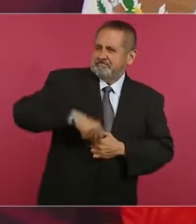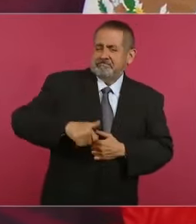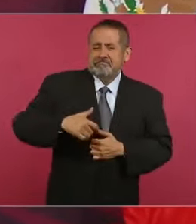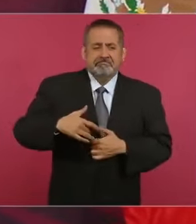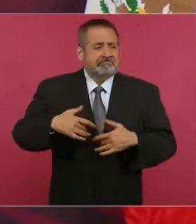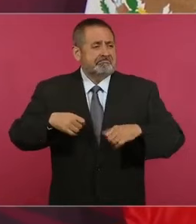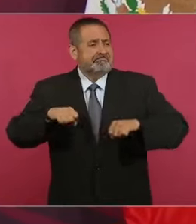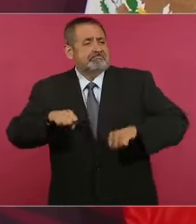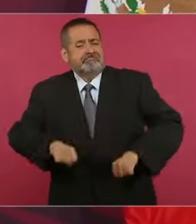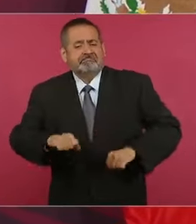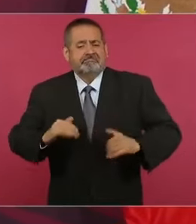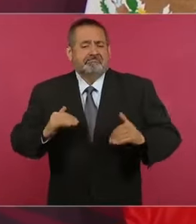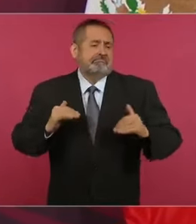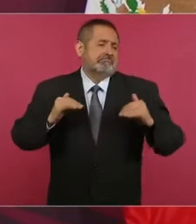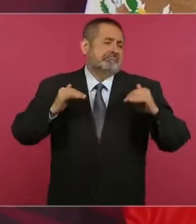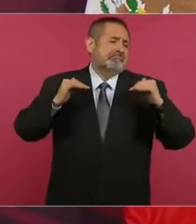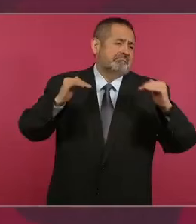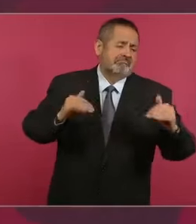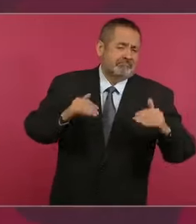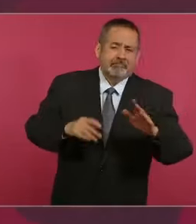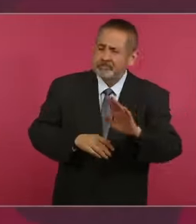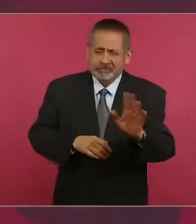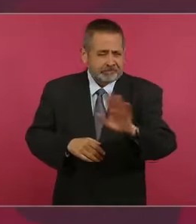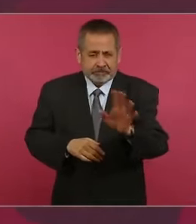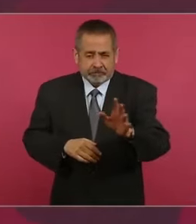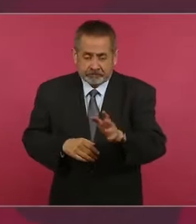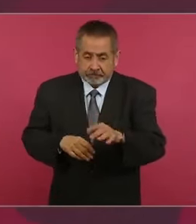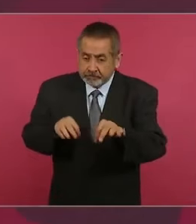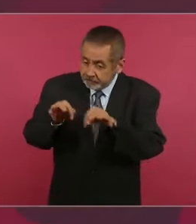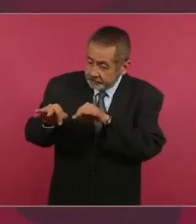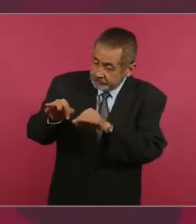privilegios, aquí es para servir a los demás.